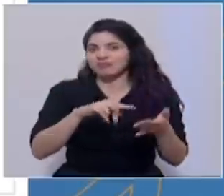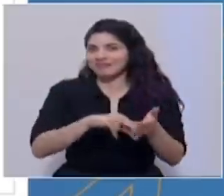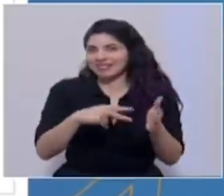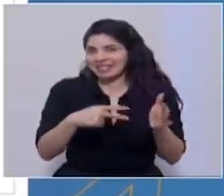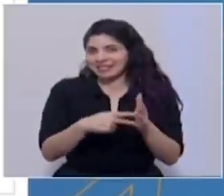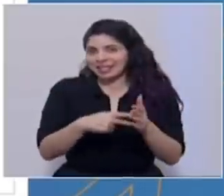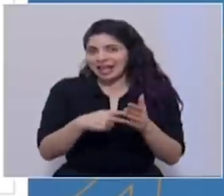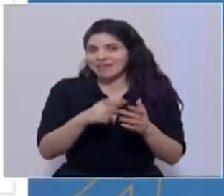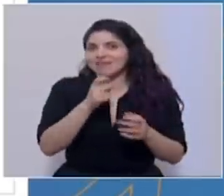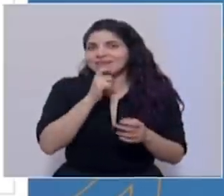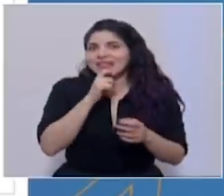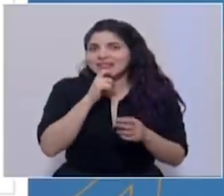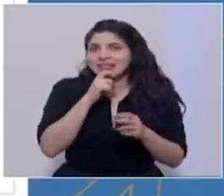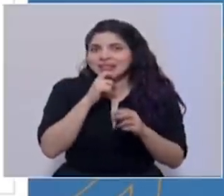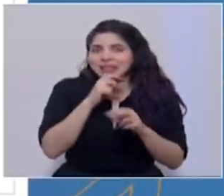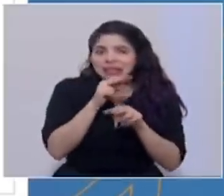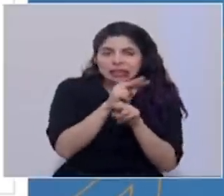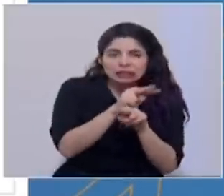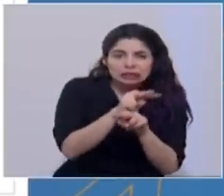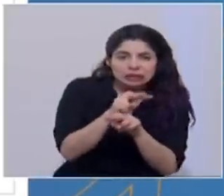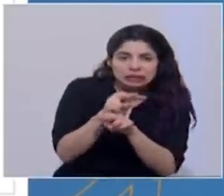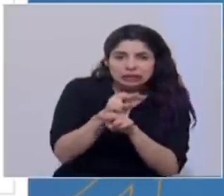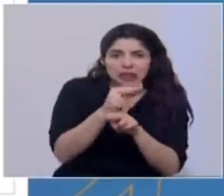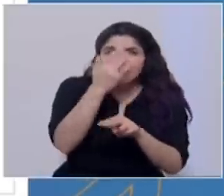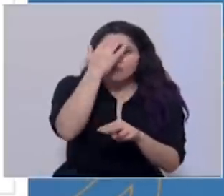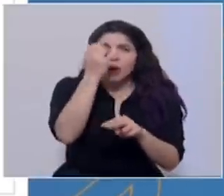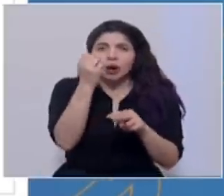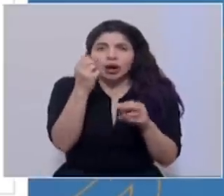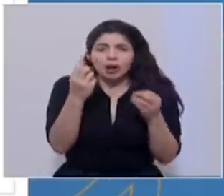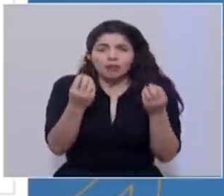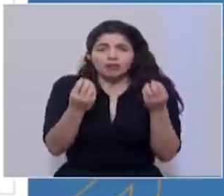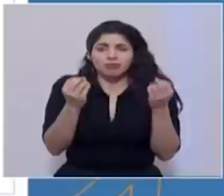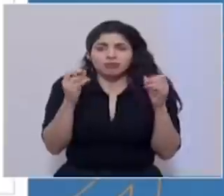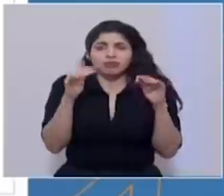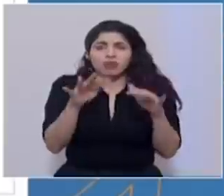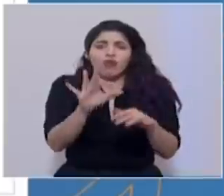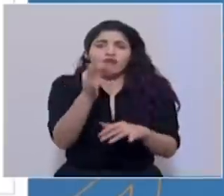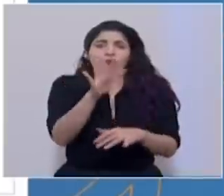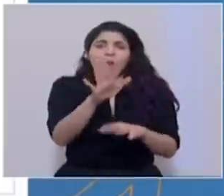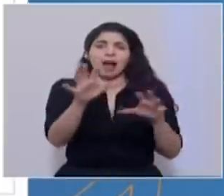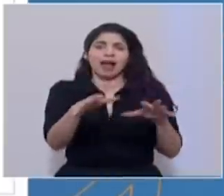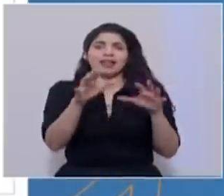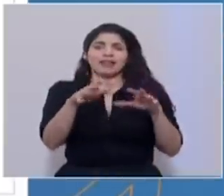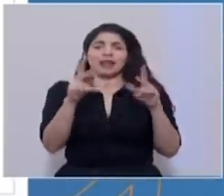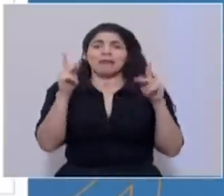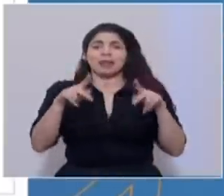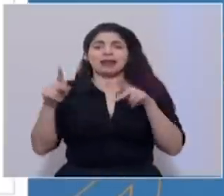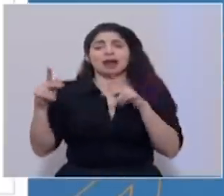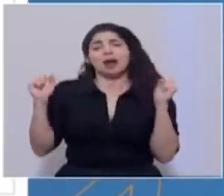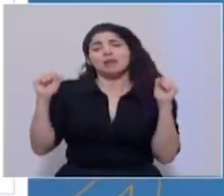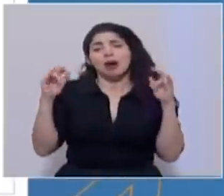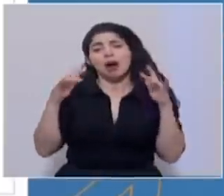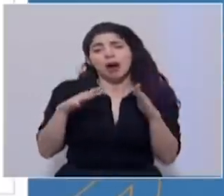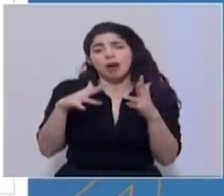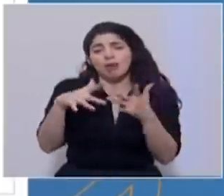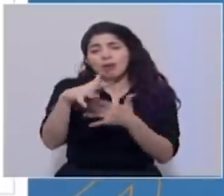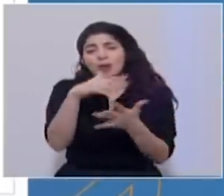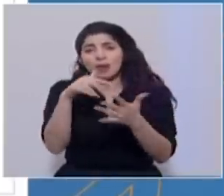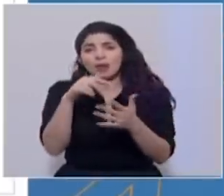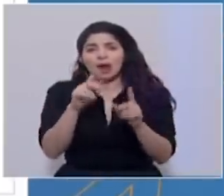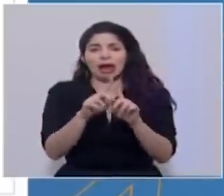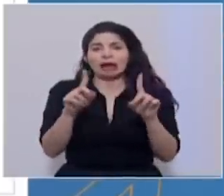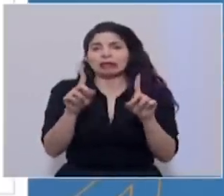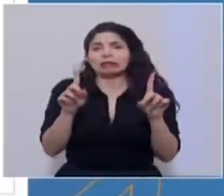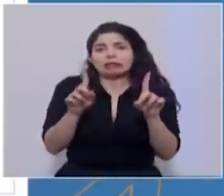supervisar protocolos por la forma en que justamente la naturaleza de estos eventos conllevan que haya menos distanciamiento,